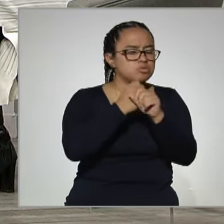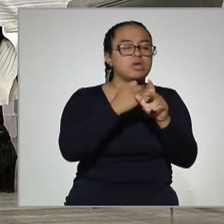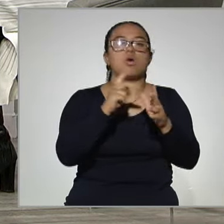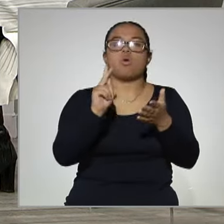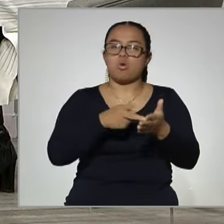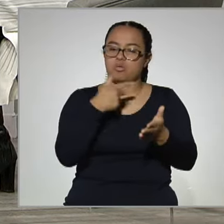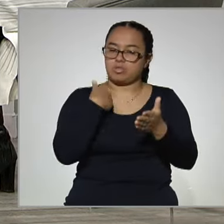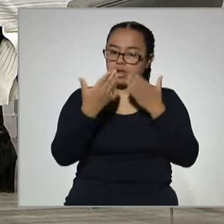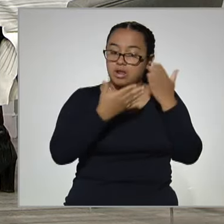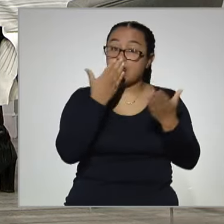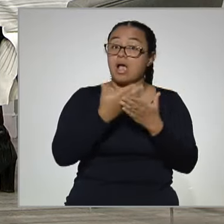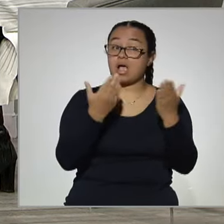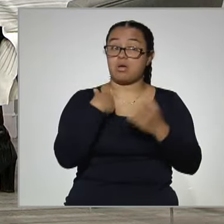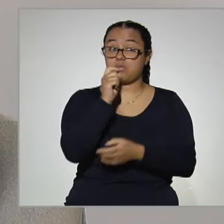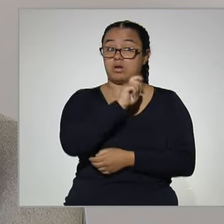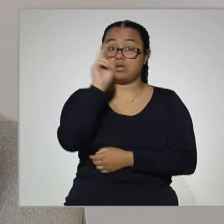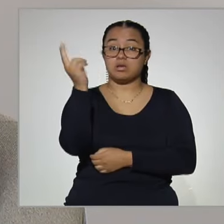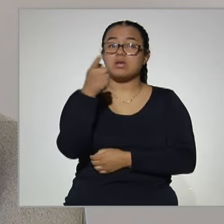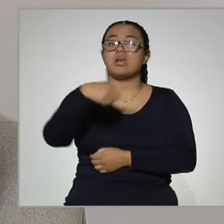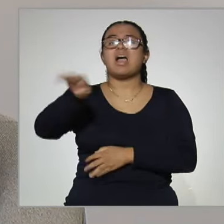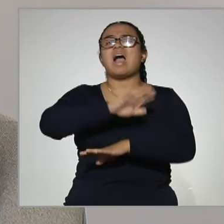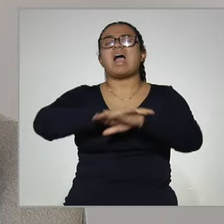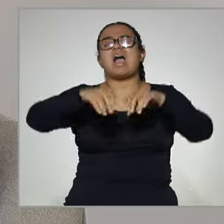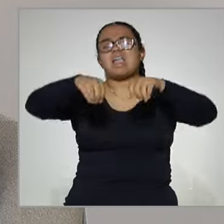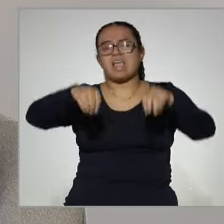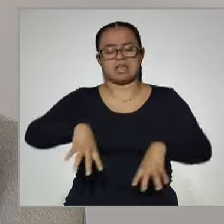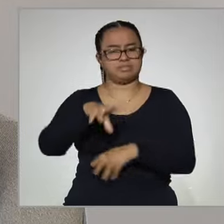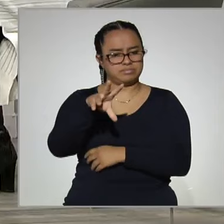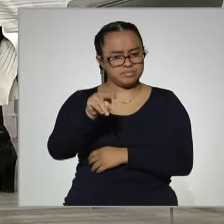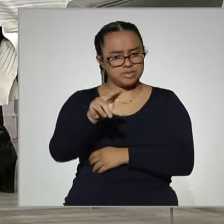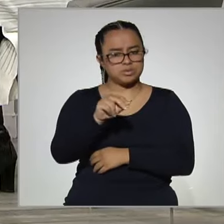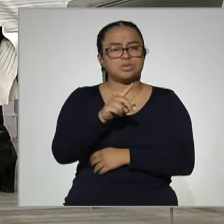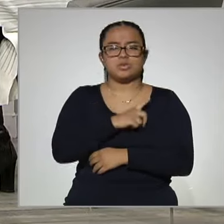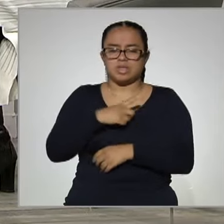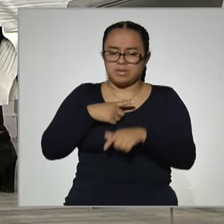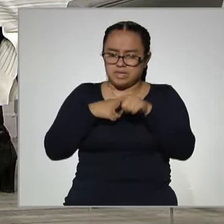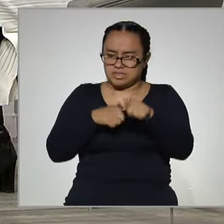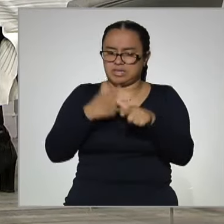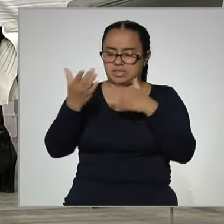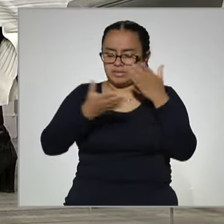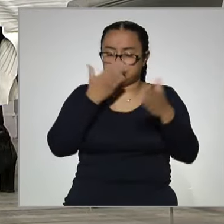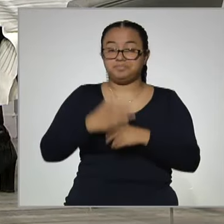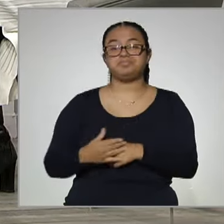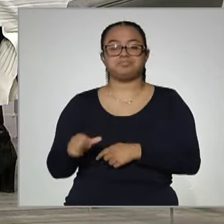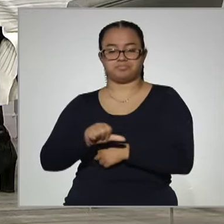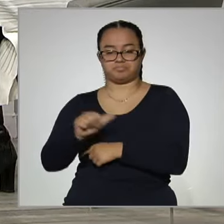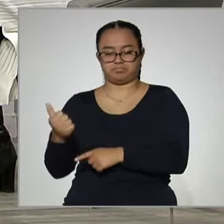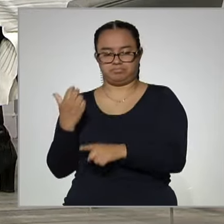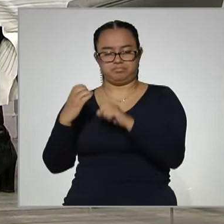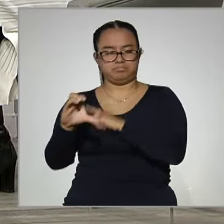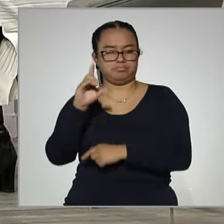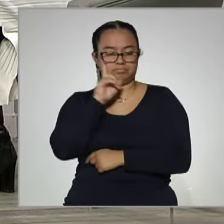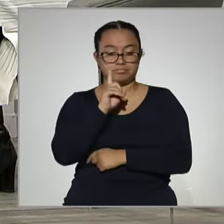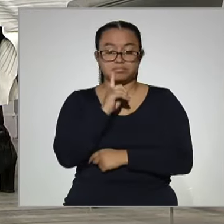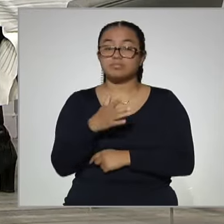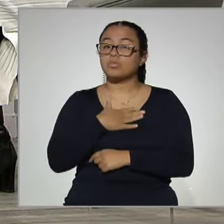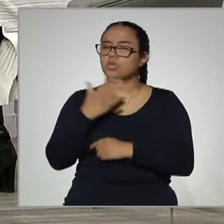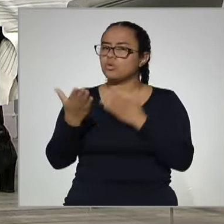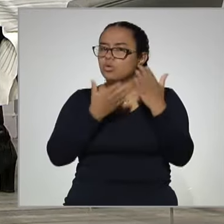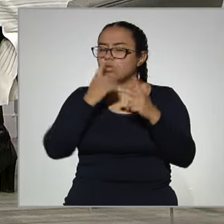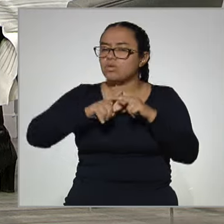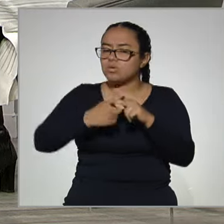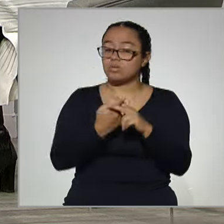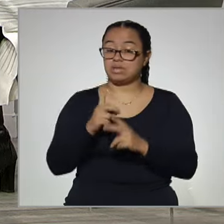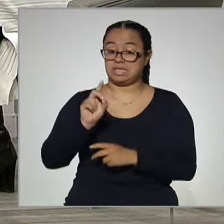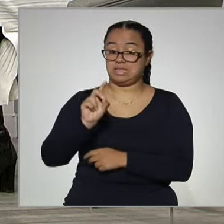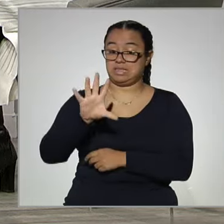profesionista y es importante no rendirse. Muchas gracias Angie por tu comentario. Victoria Claudia nos dice, yo inicié mis estudios